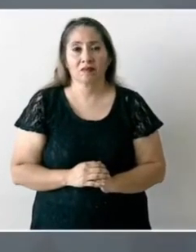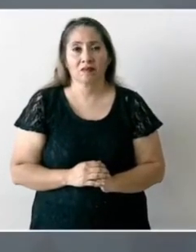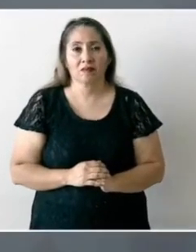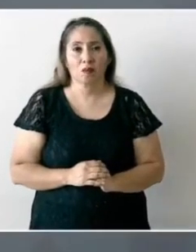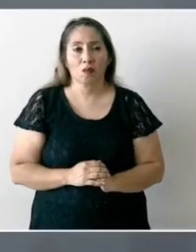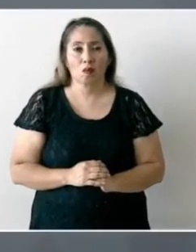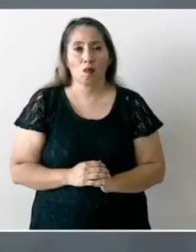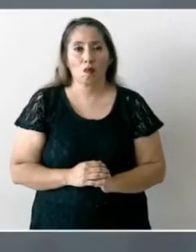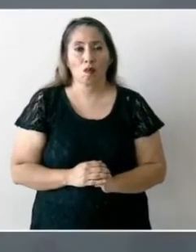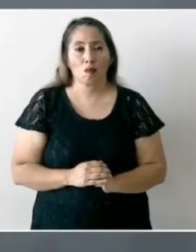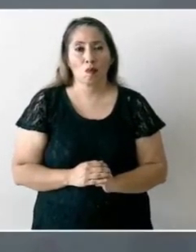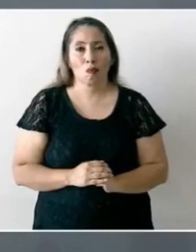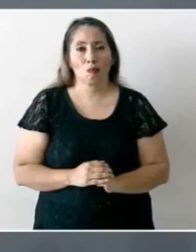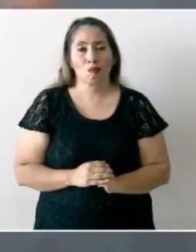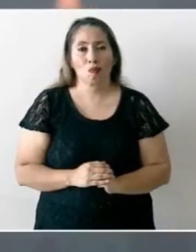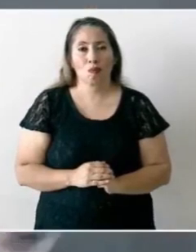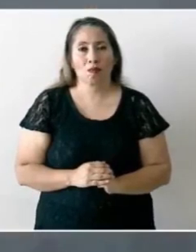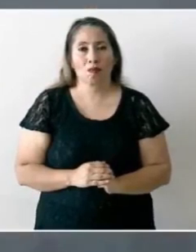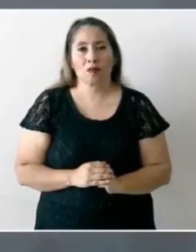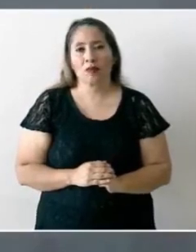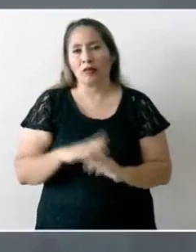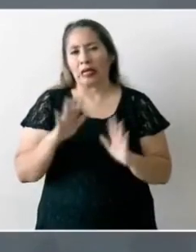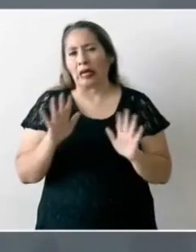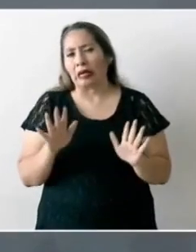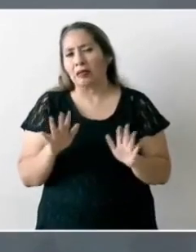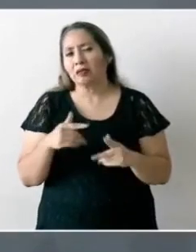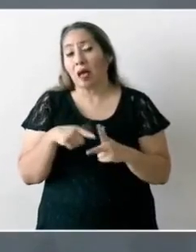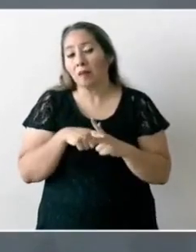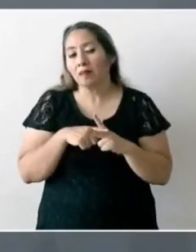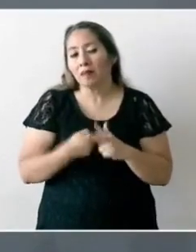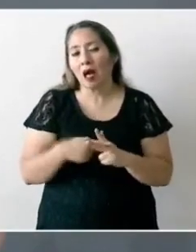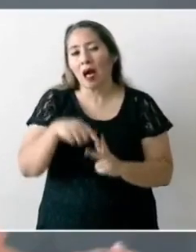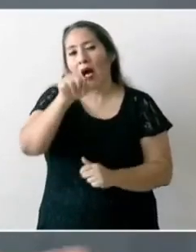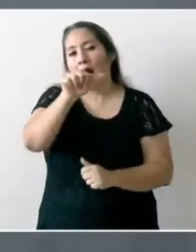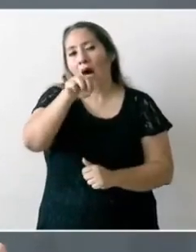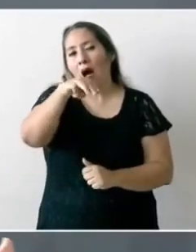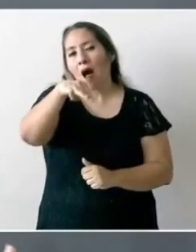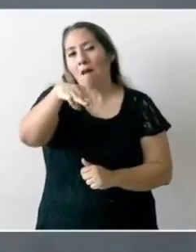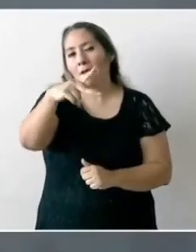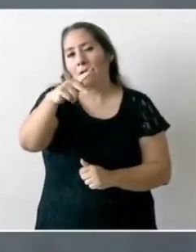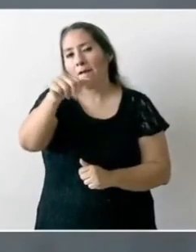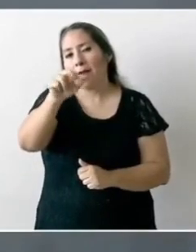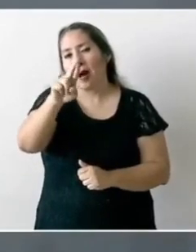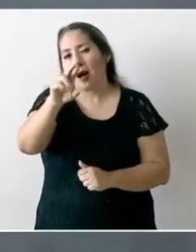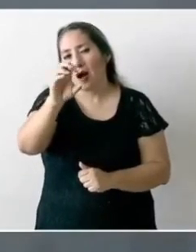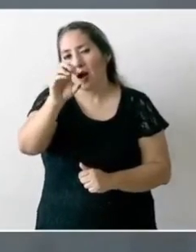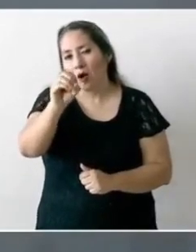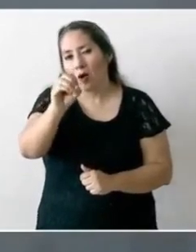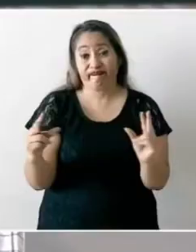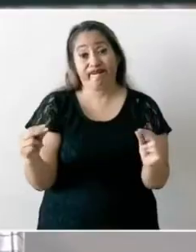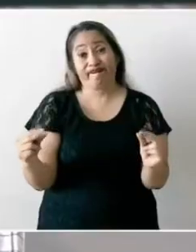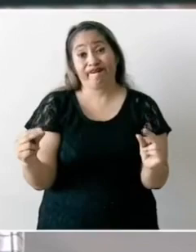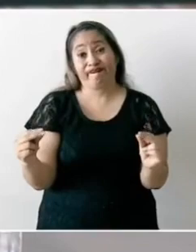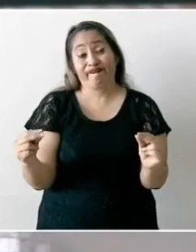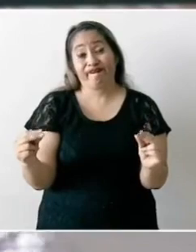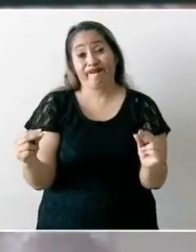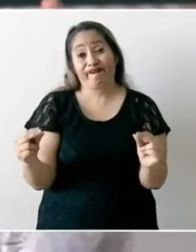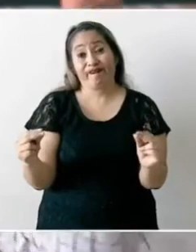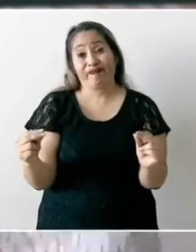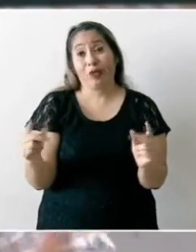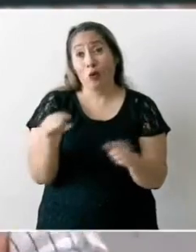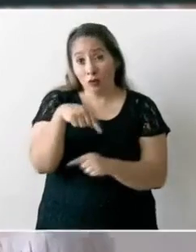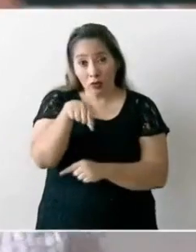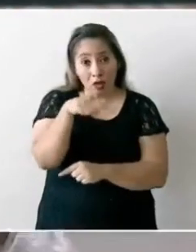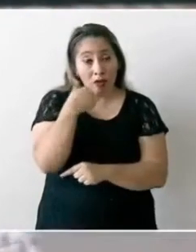y si ya empezaron los amparos pues entonces no vamos a poder ustedes